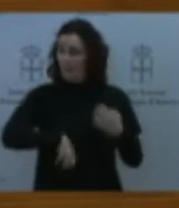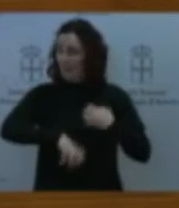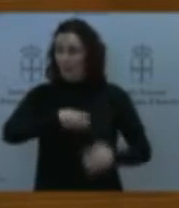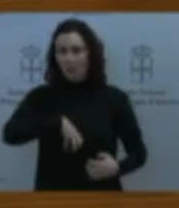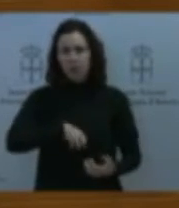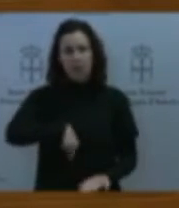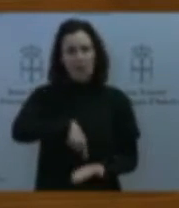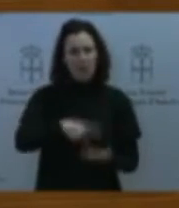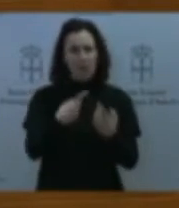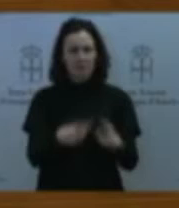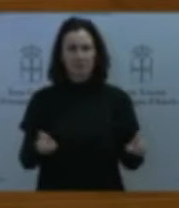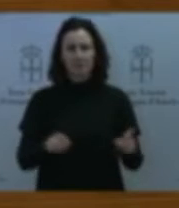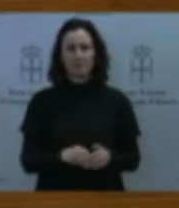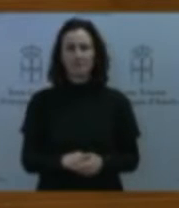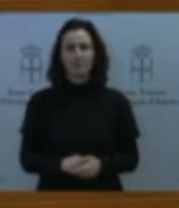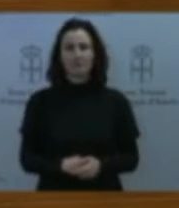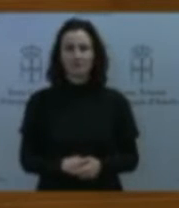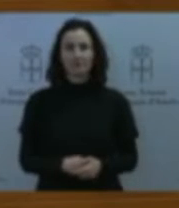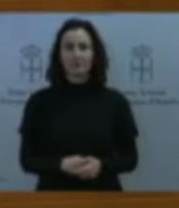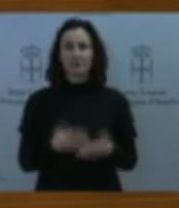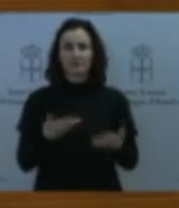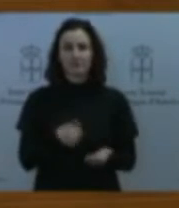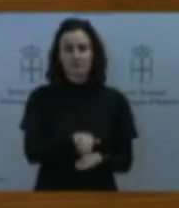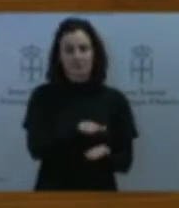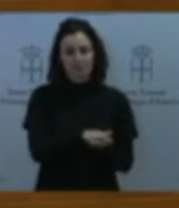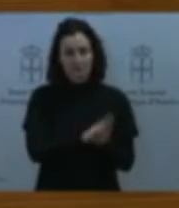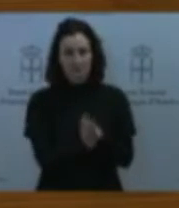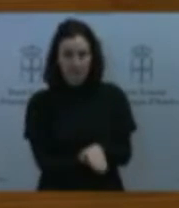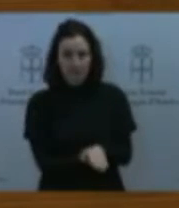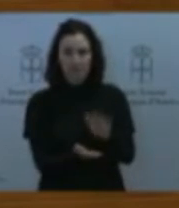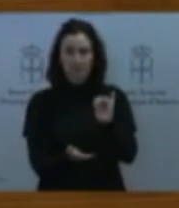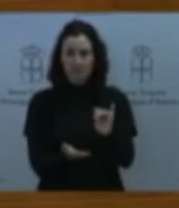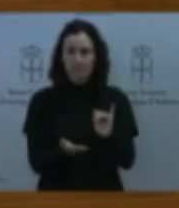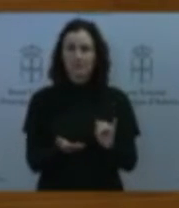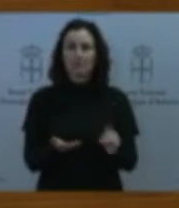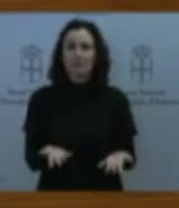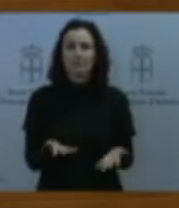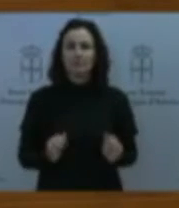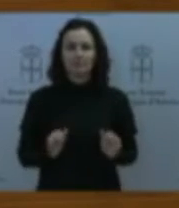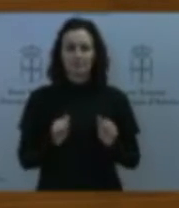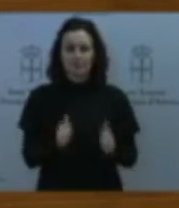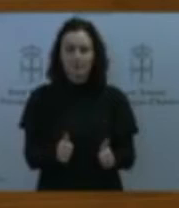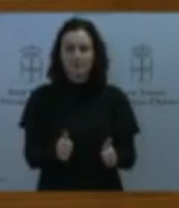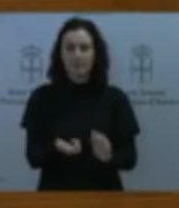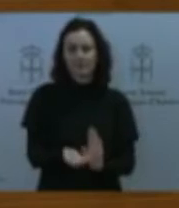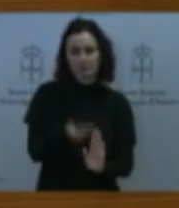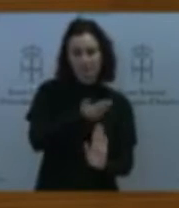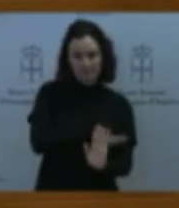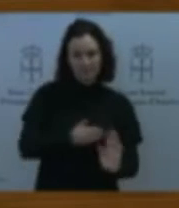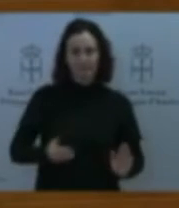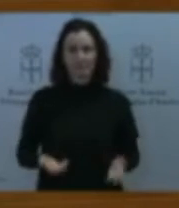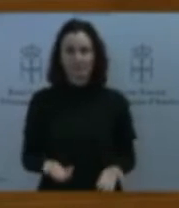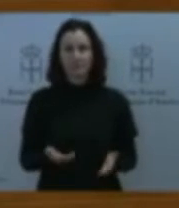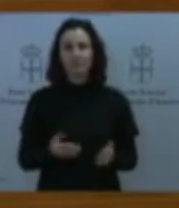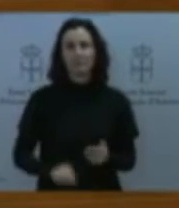a expedientes que habían sido iniciados con anterioridad a la aprobación de la ley vamos a